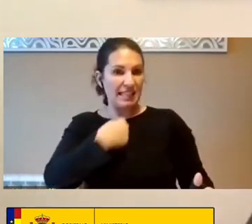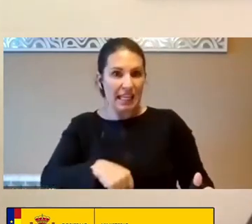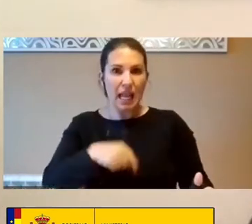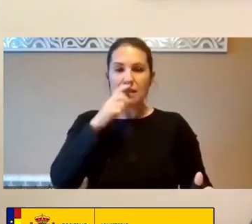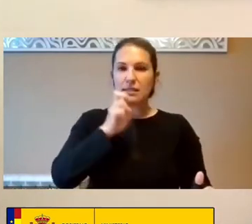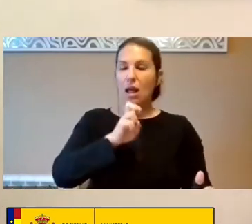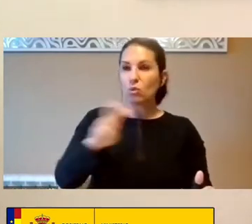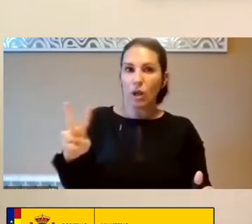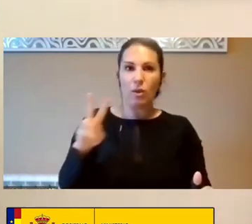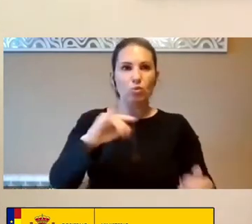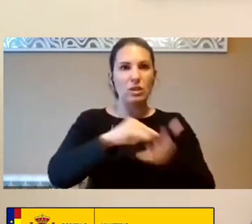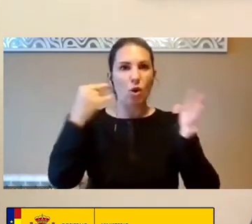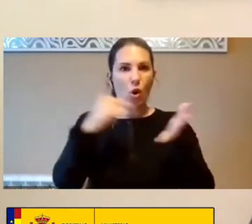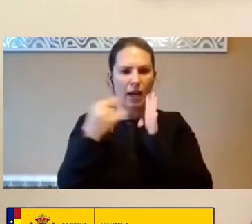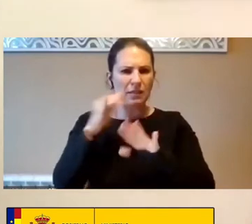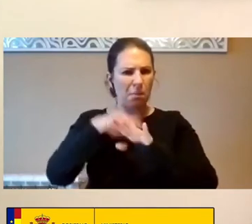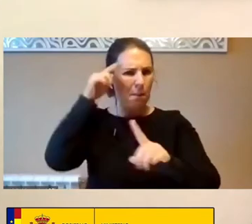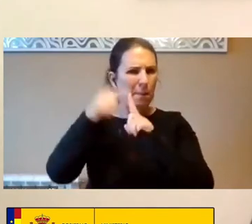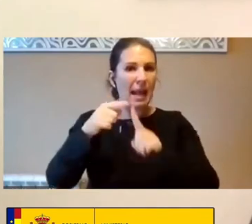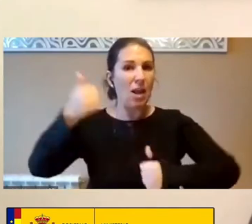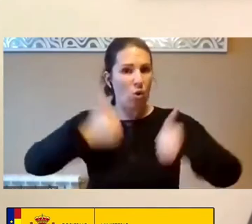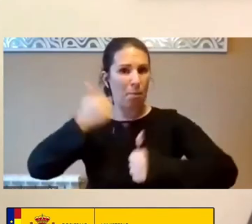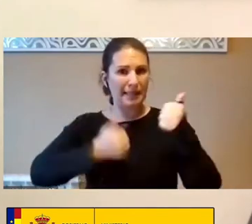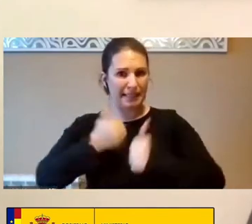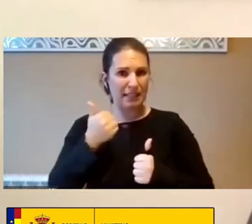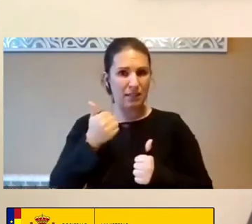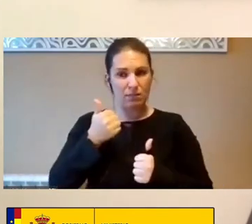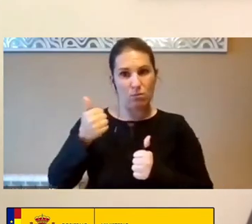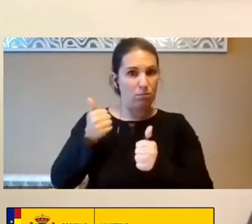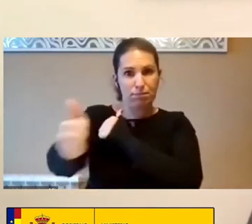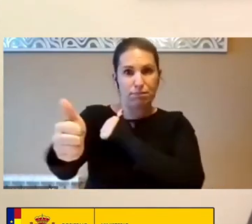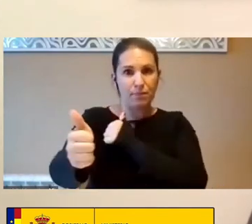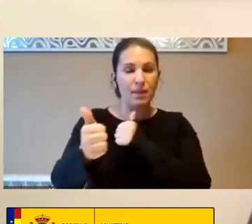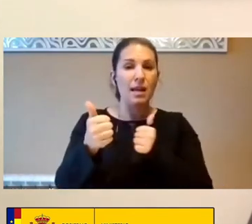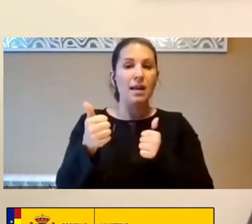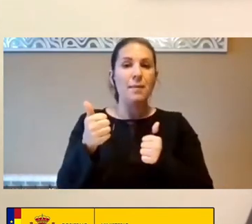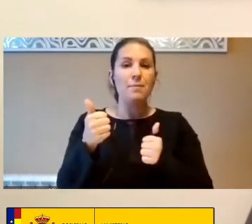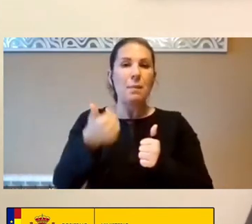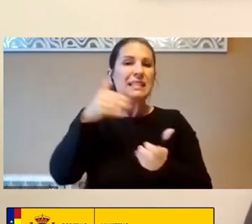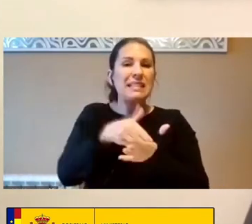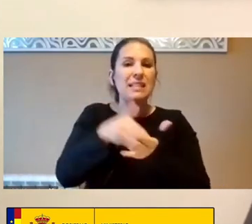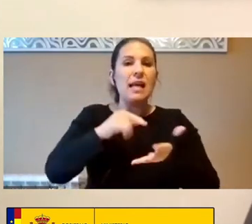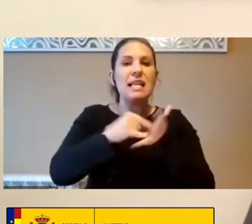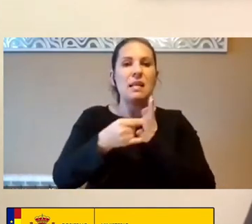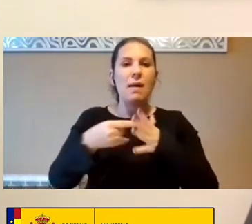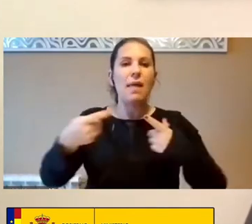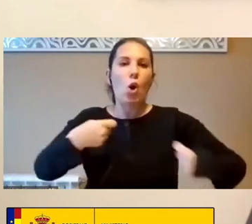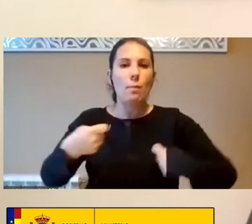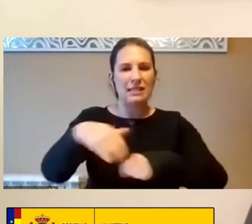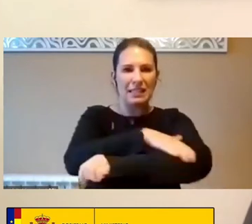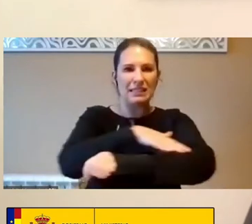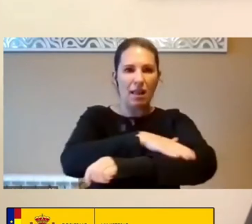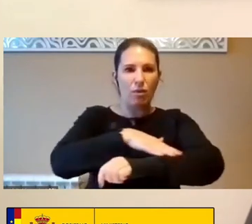En Sus Tecnologías Para Competir Es El Sistema De Compras Del Estado El Sistema De Compras Del Estado